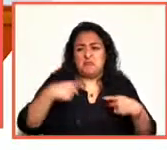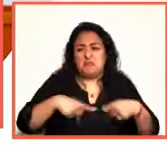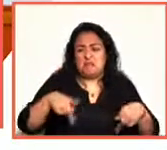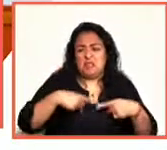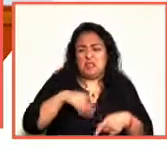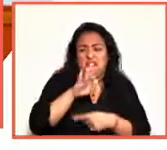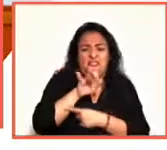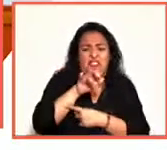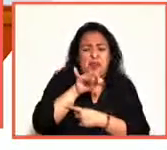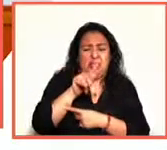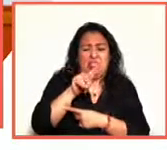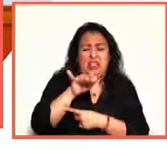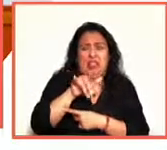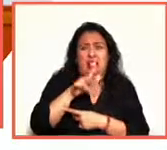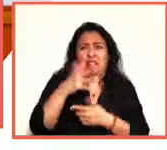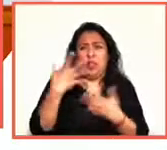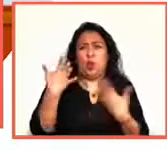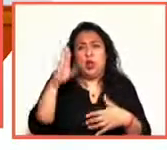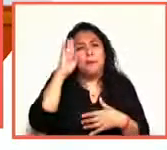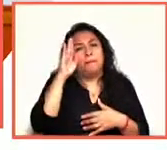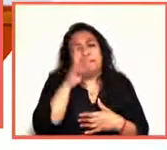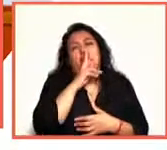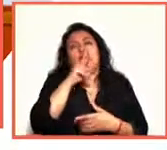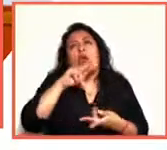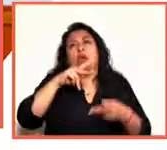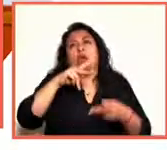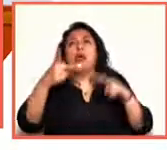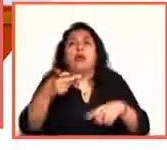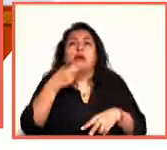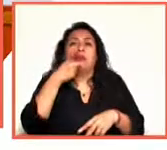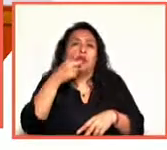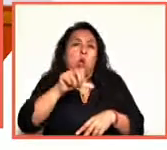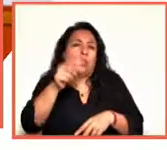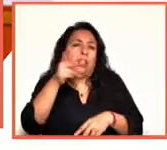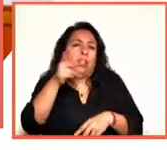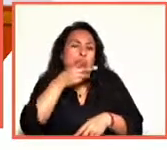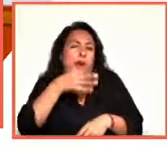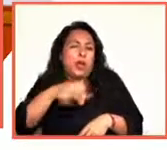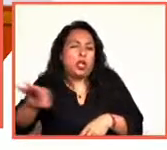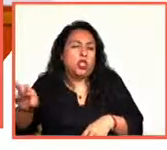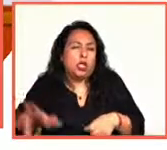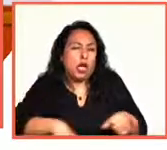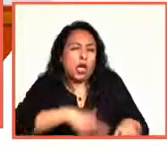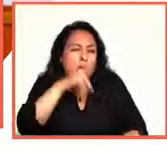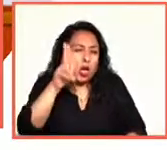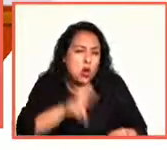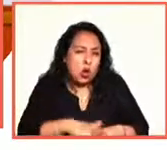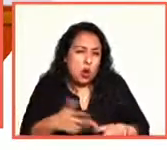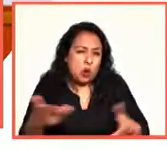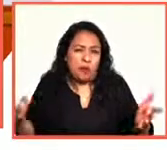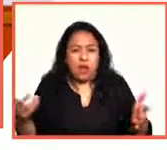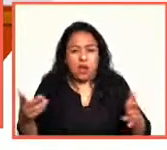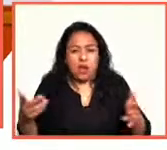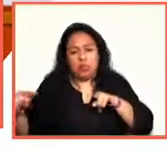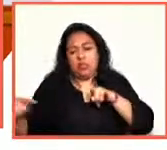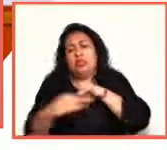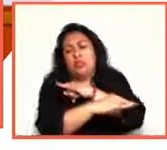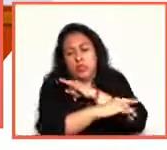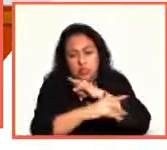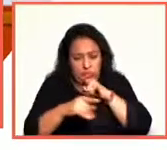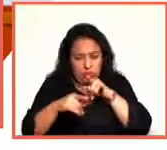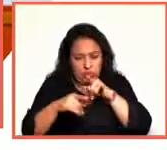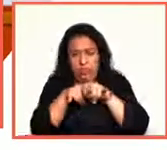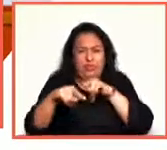descomunal, está mejor que decirle lo que sabemos que le decimos cuando se nos atraviesan en el coche, cuando se cierran, cuando